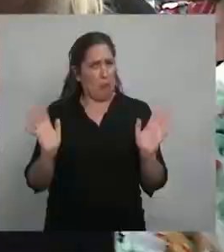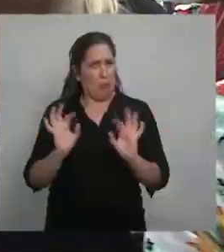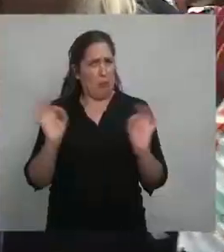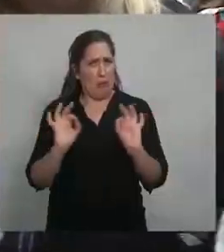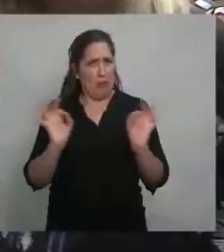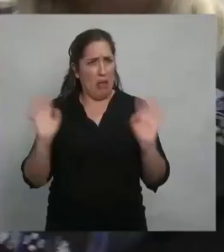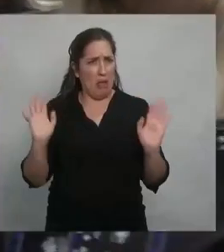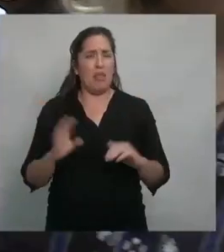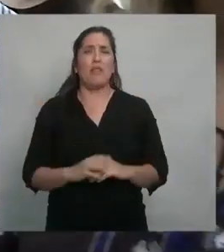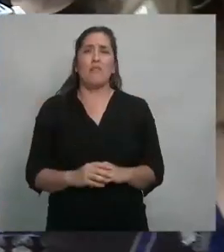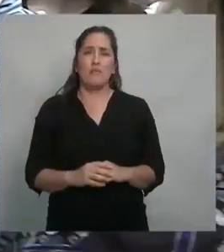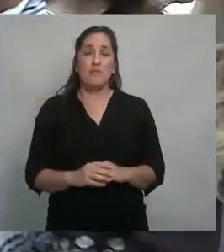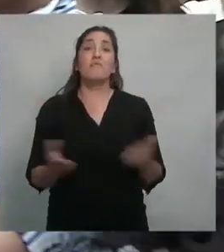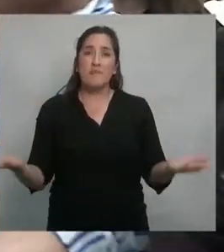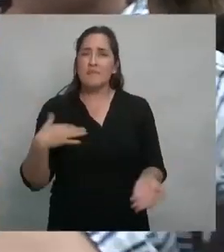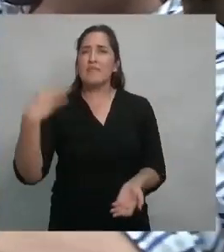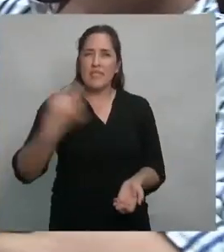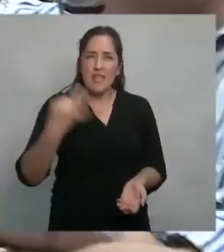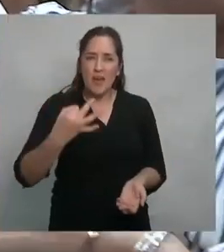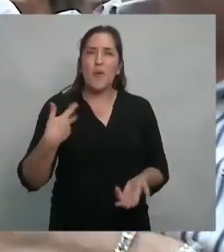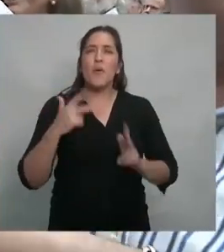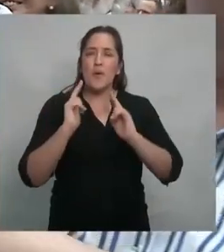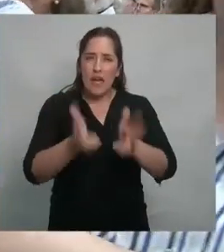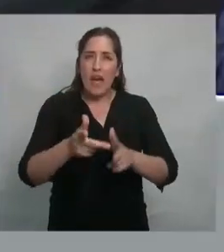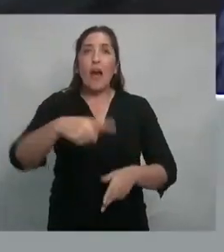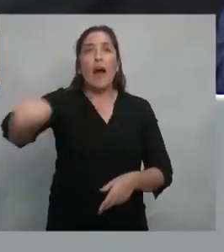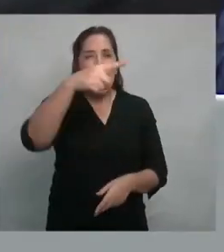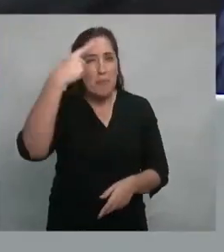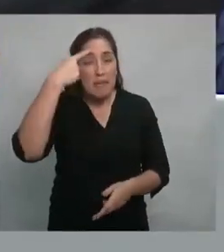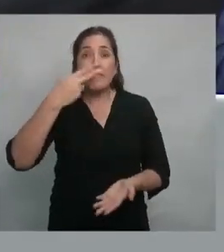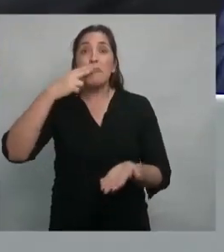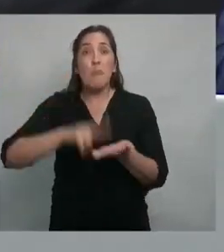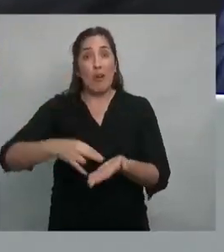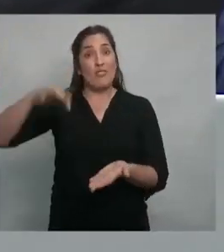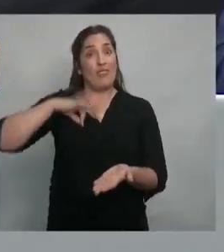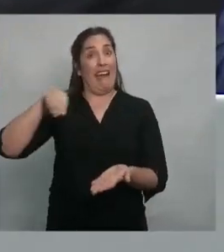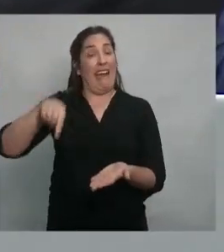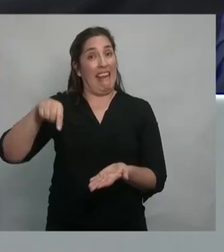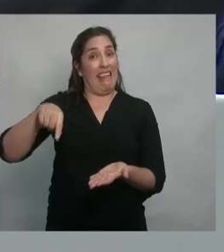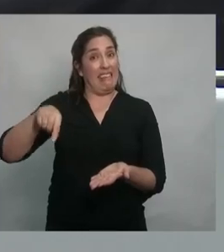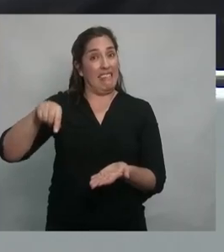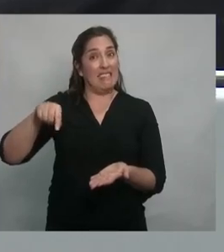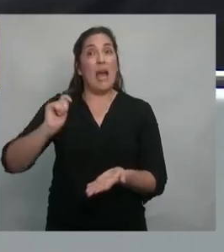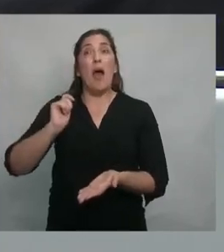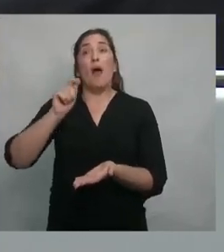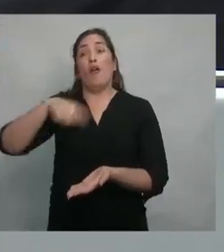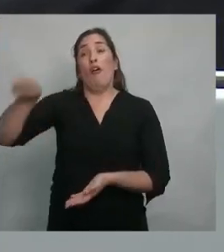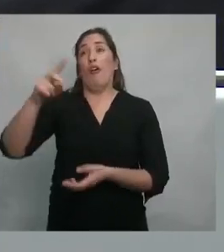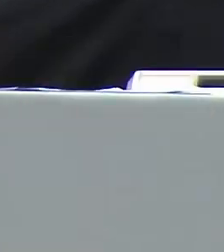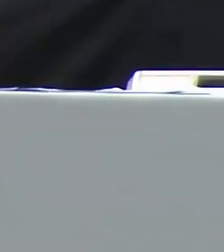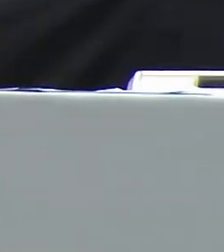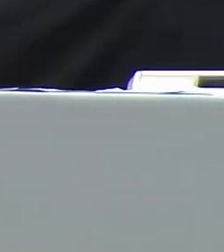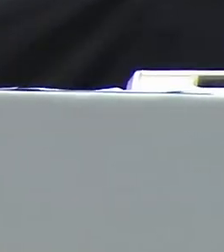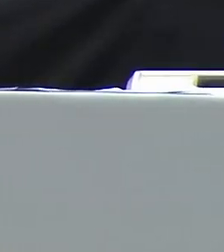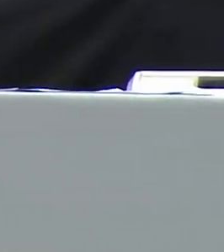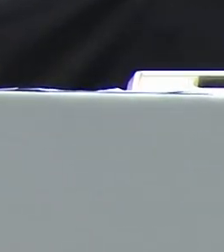Yo les decía, seguramente ustedes creían que el impuesto a las ganancias que le pagaban al Estado era para